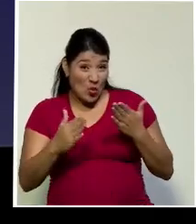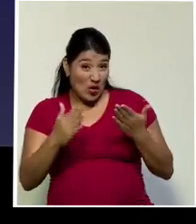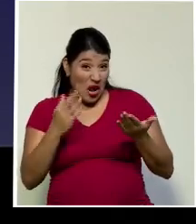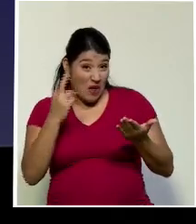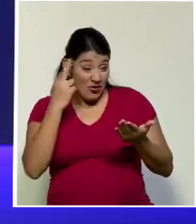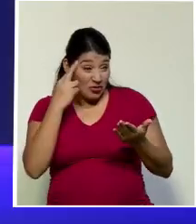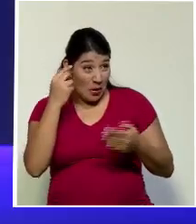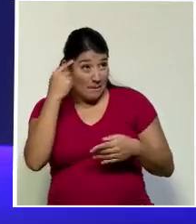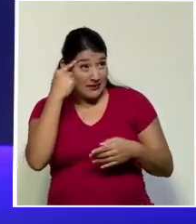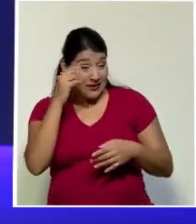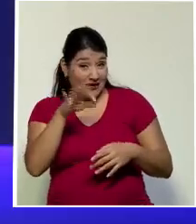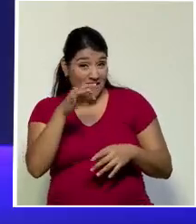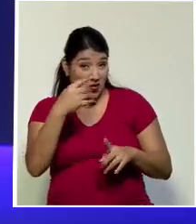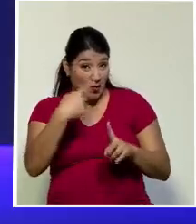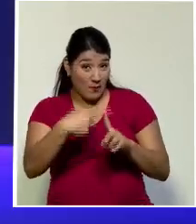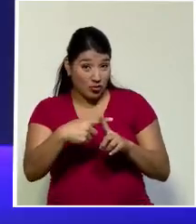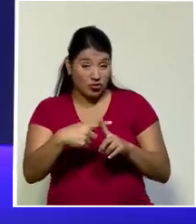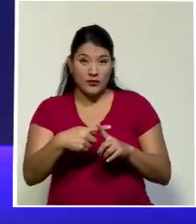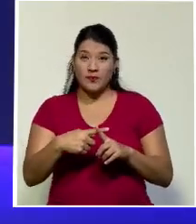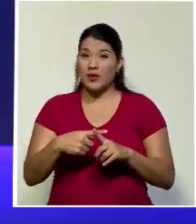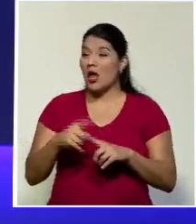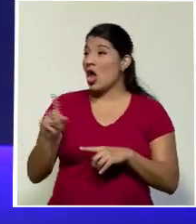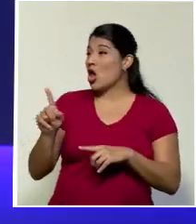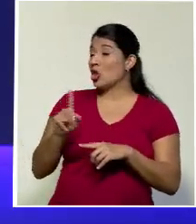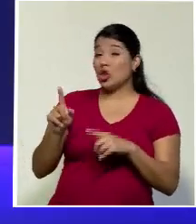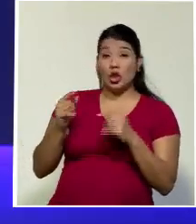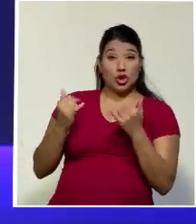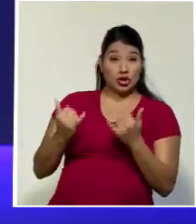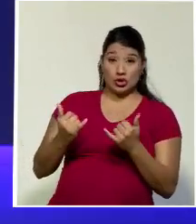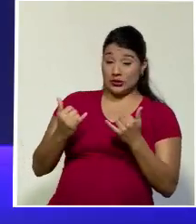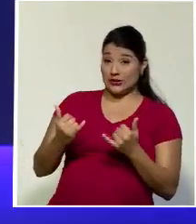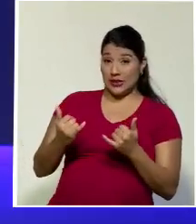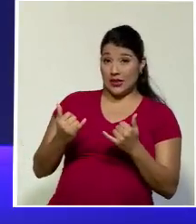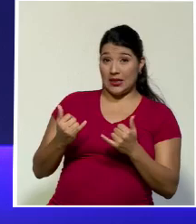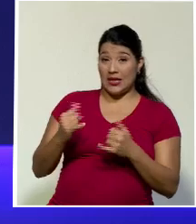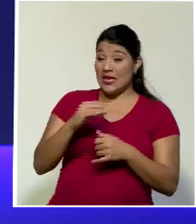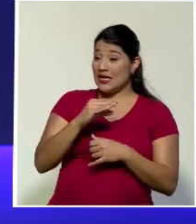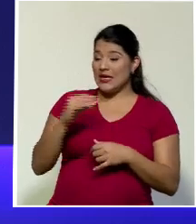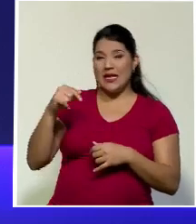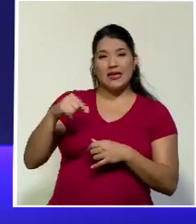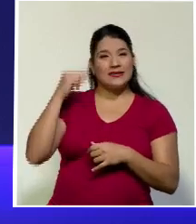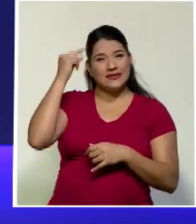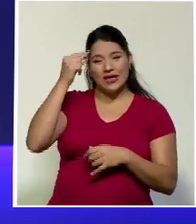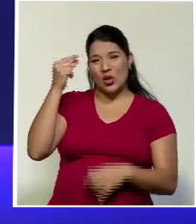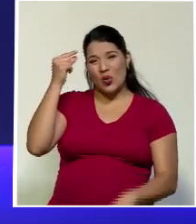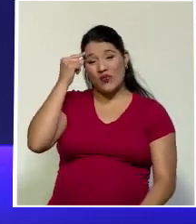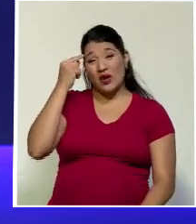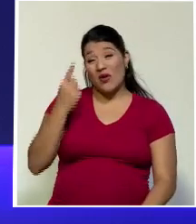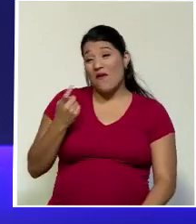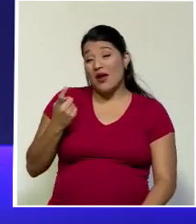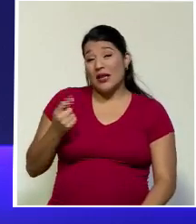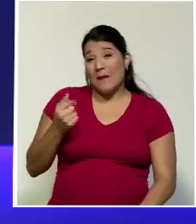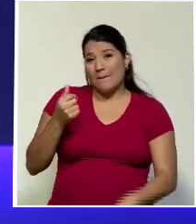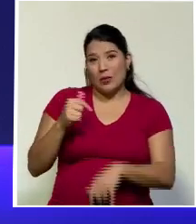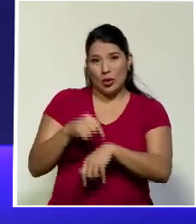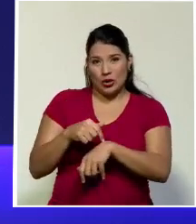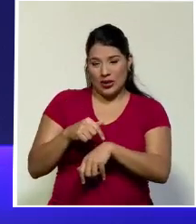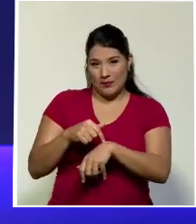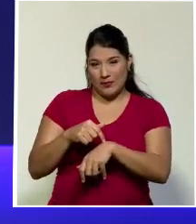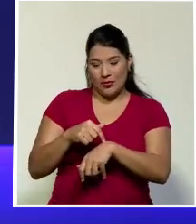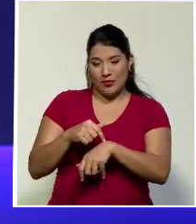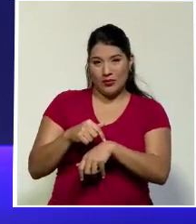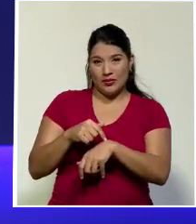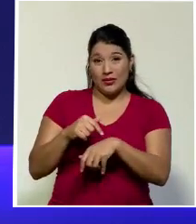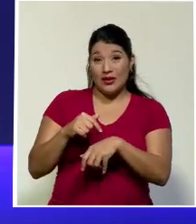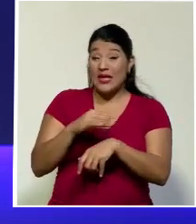trabajadores? No en los próximos meses y no, ya a este gobierno le restan pocos meses y